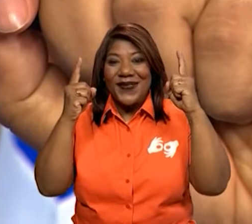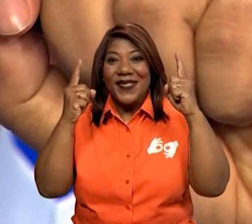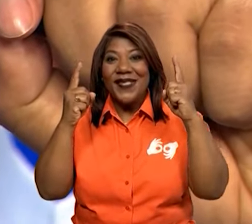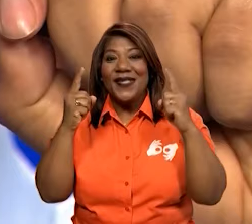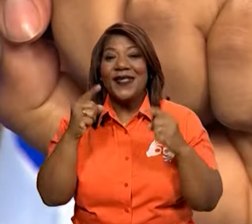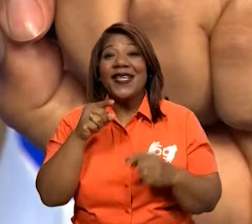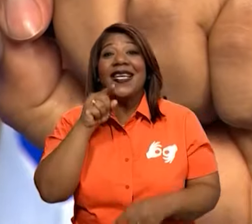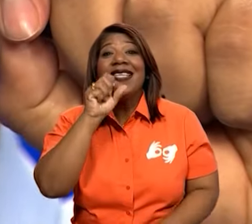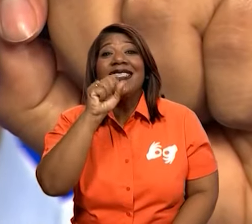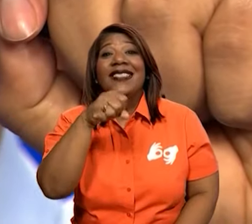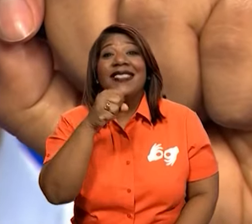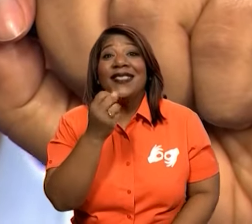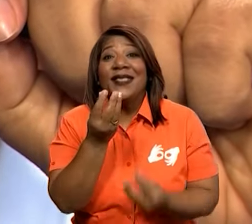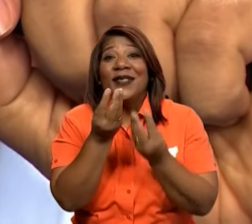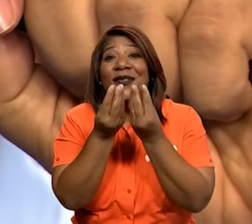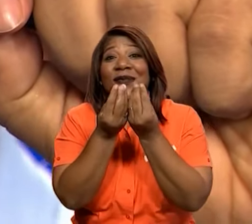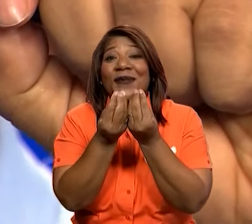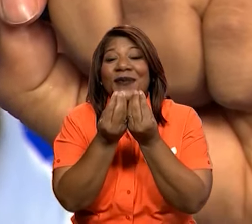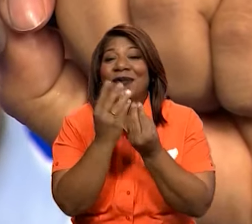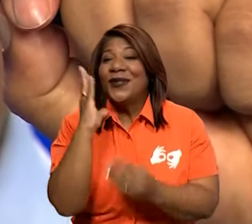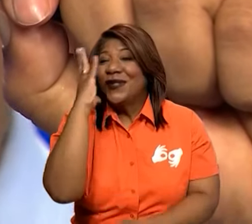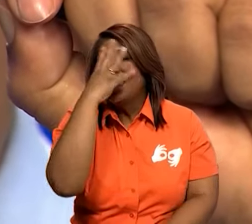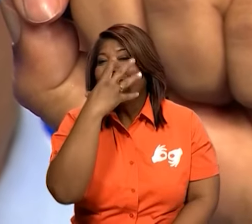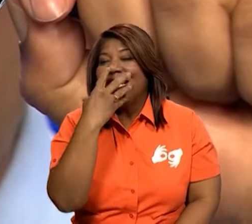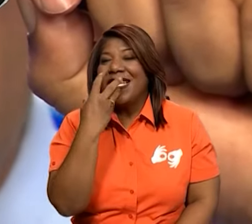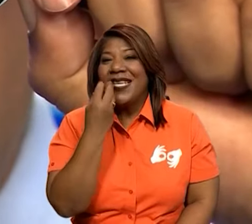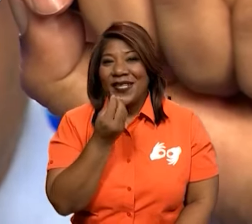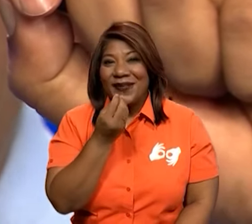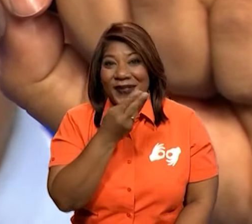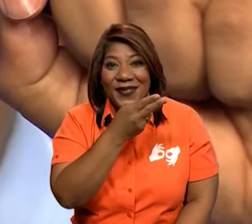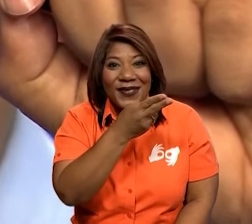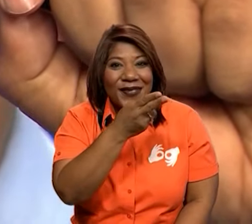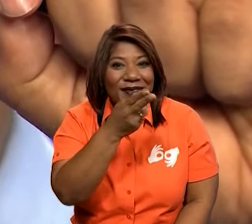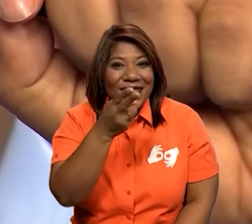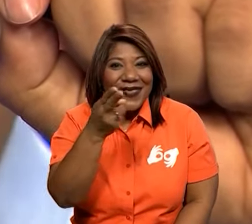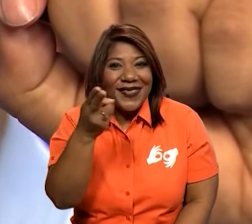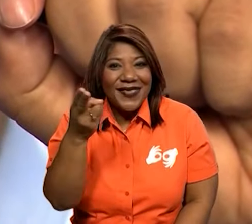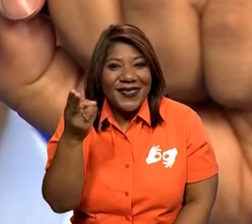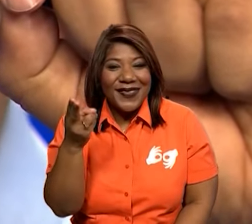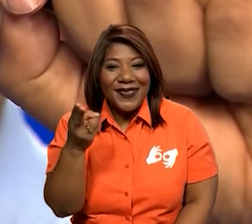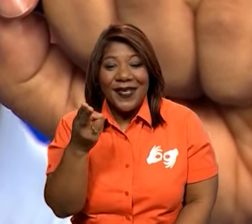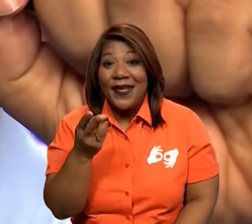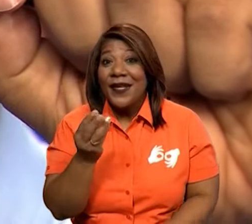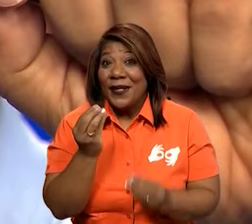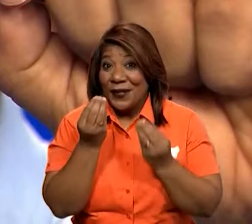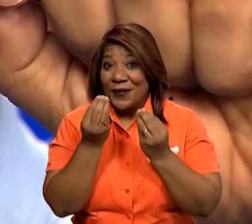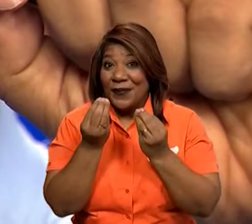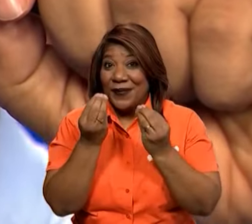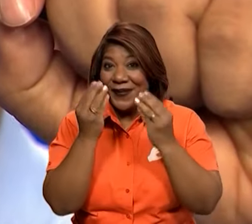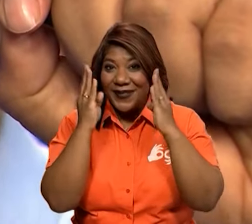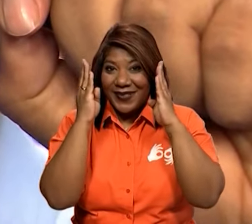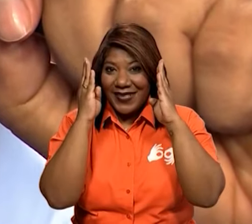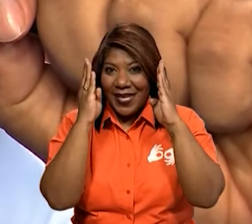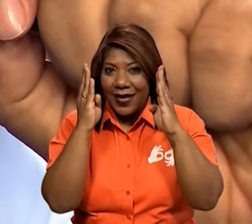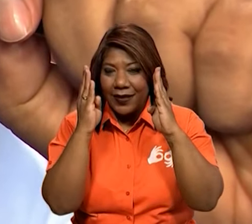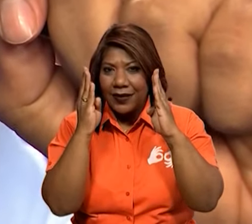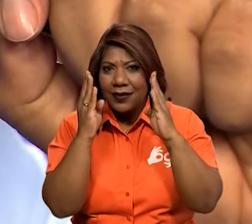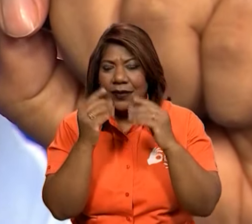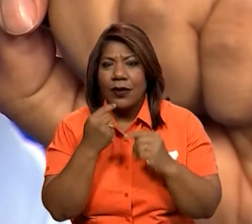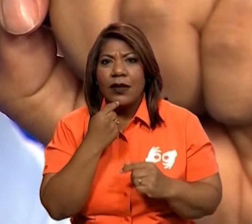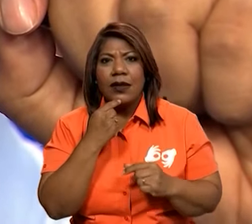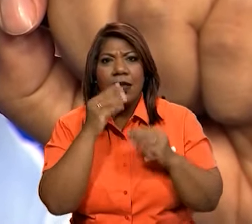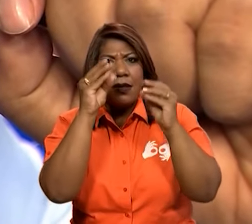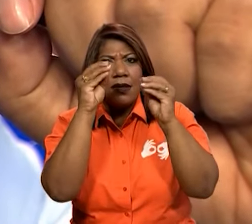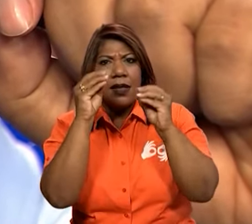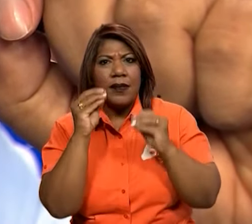Están allí, son montones tan lindos y tan preciosos ustedes. Están poniendo atención. Espérate, déjame